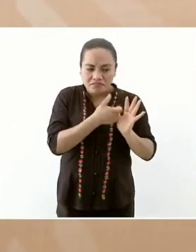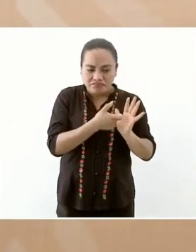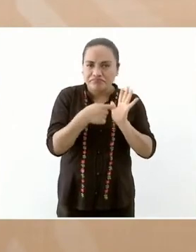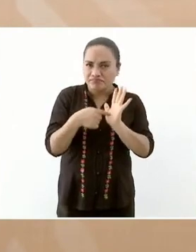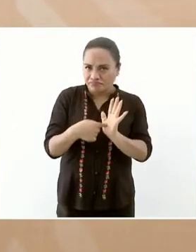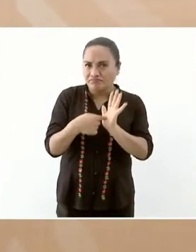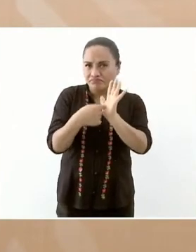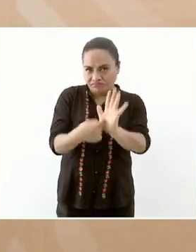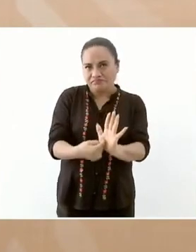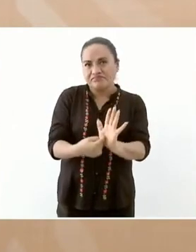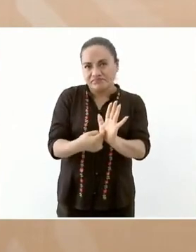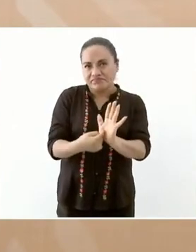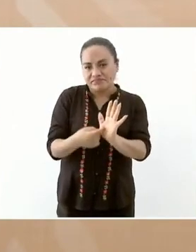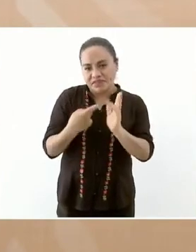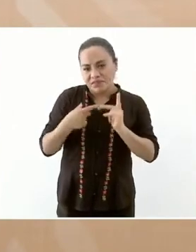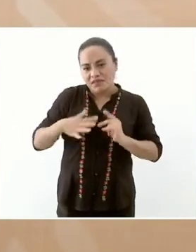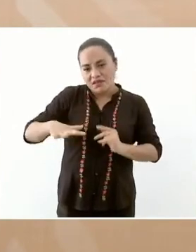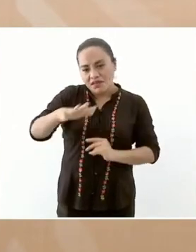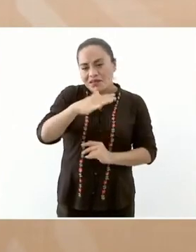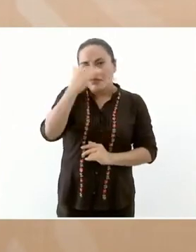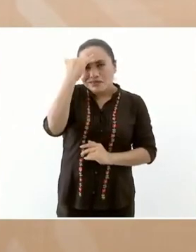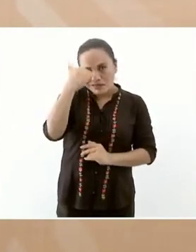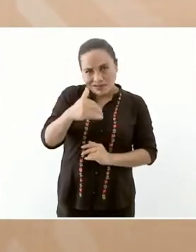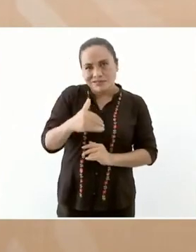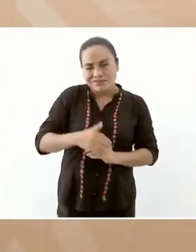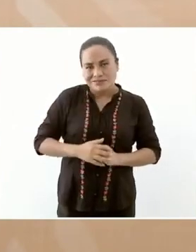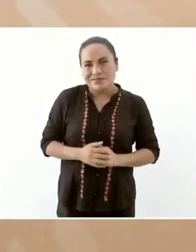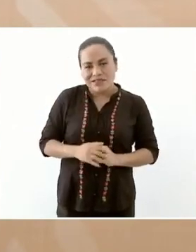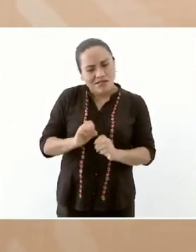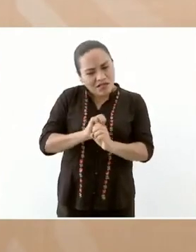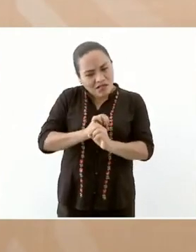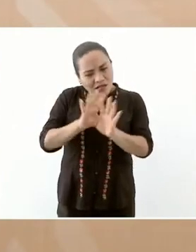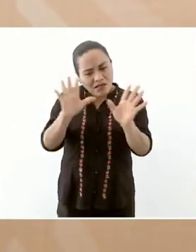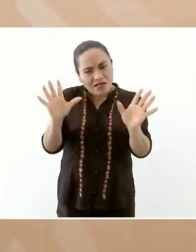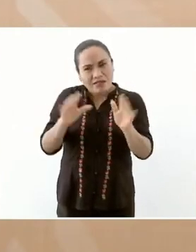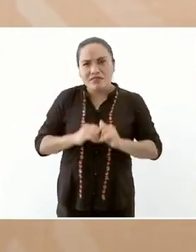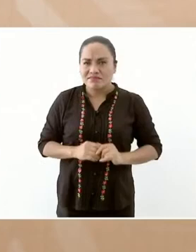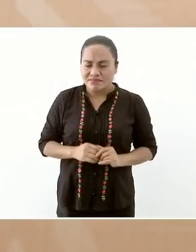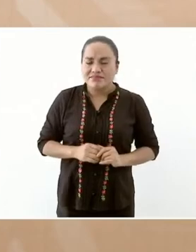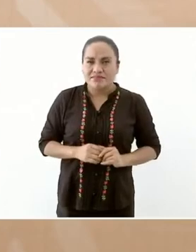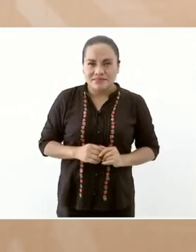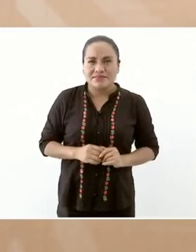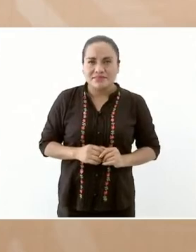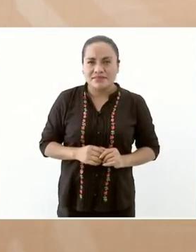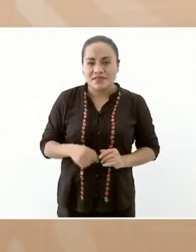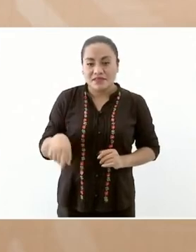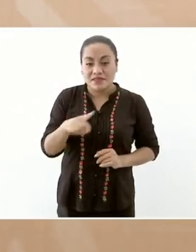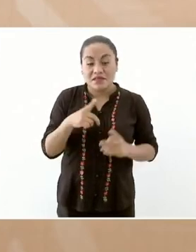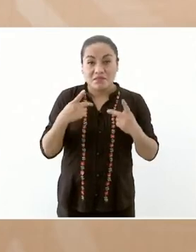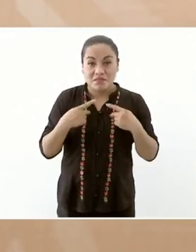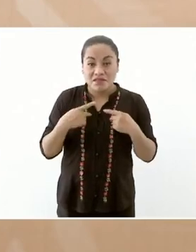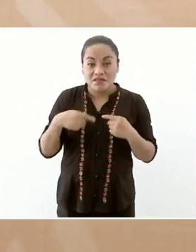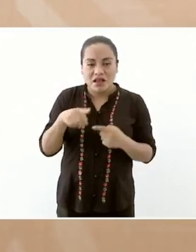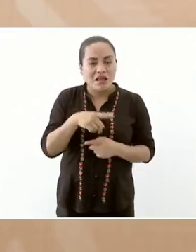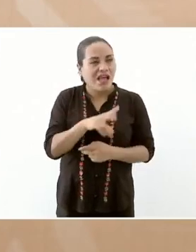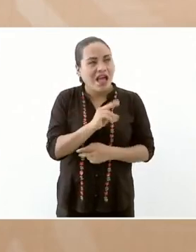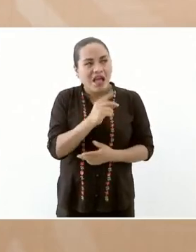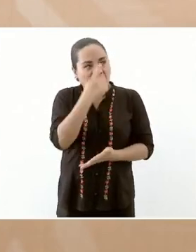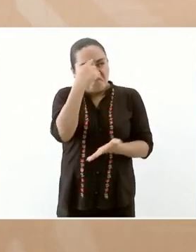para que no se dé motivo a que se pierda autoridad